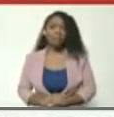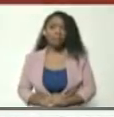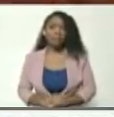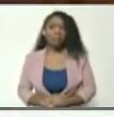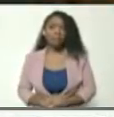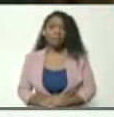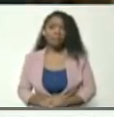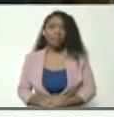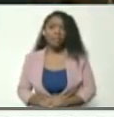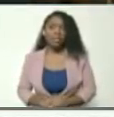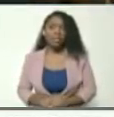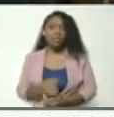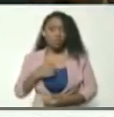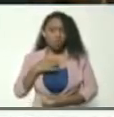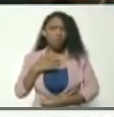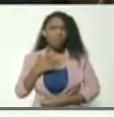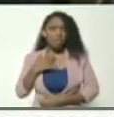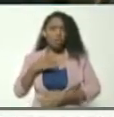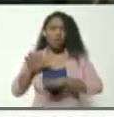Lo siento así.